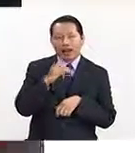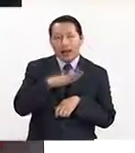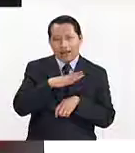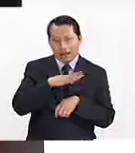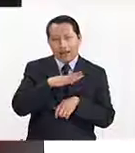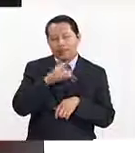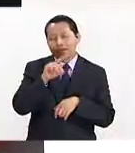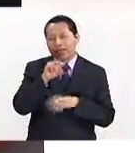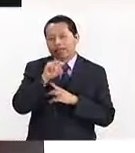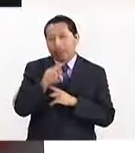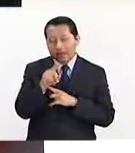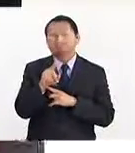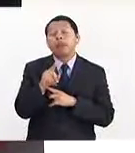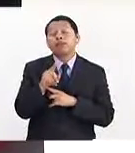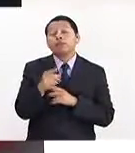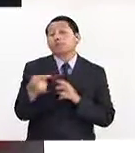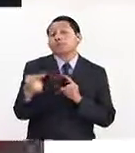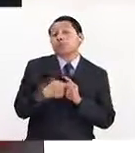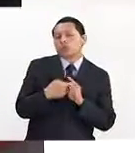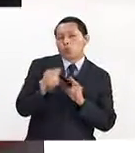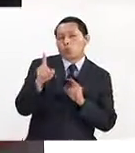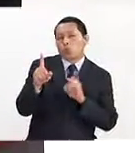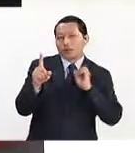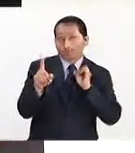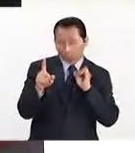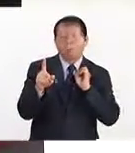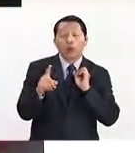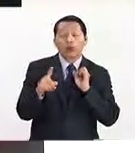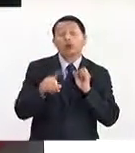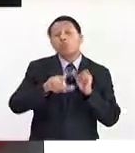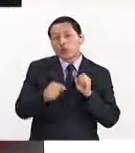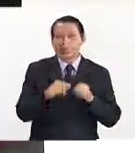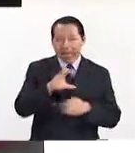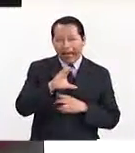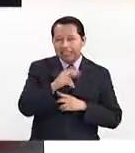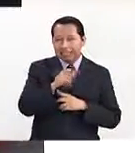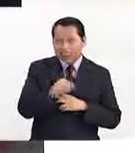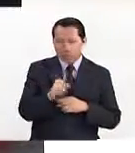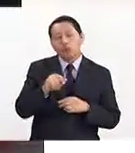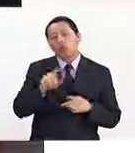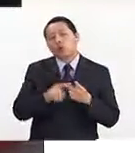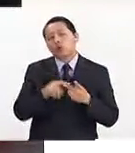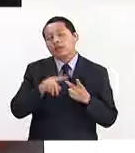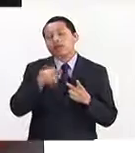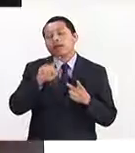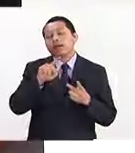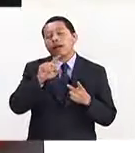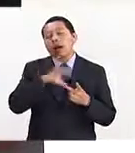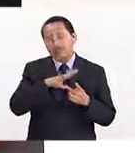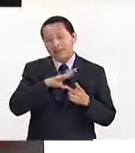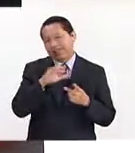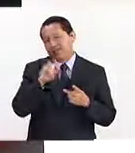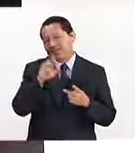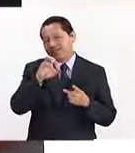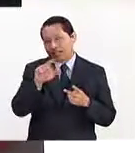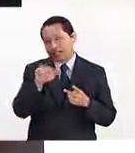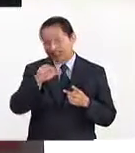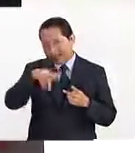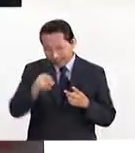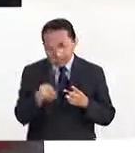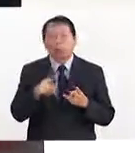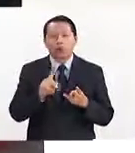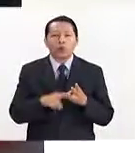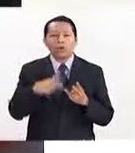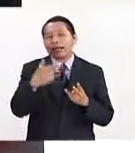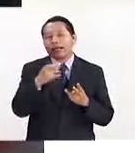cero y después aparecían los europeos, aparecía obviamente Chicharito Hernández, aparecía Héctor Herrera, Irving Lozano, hacían las cosas de buena forma